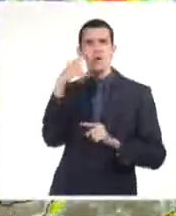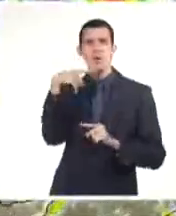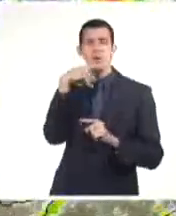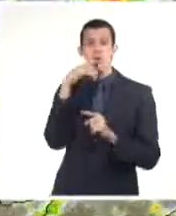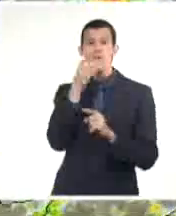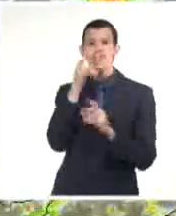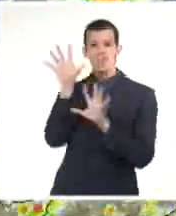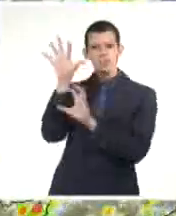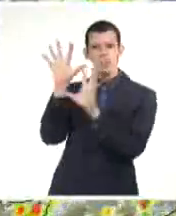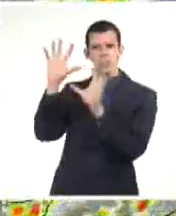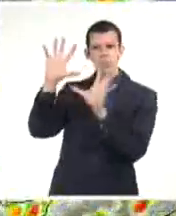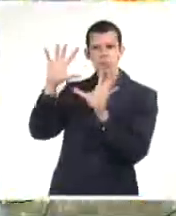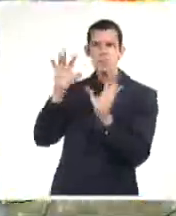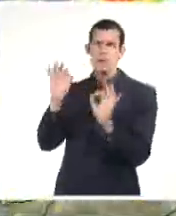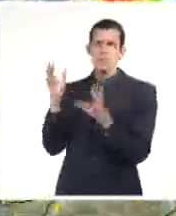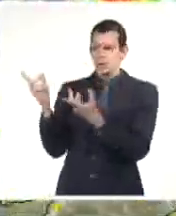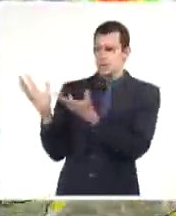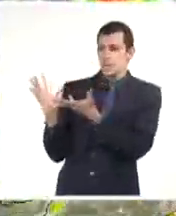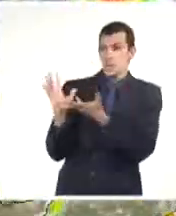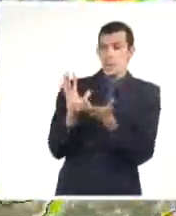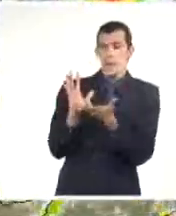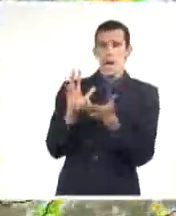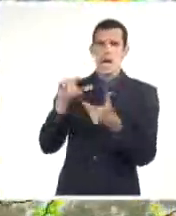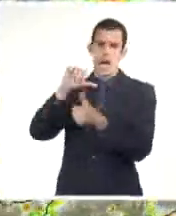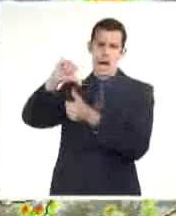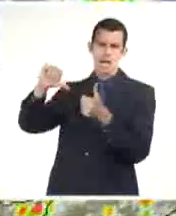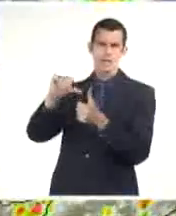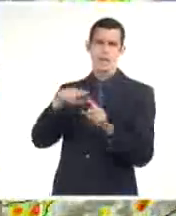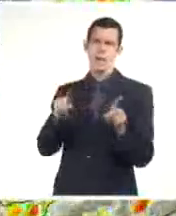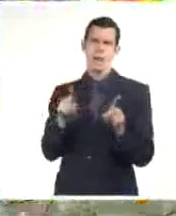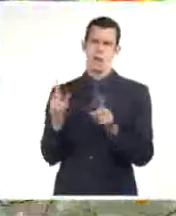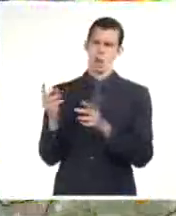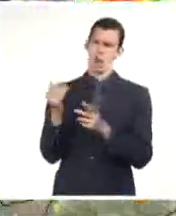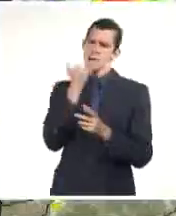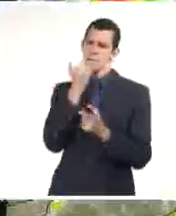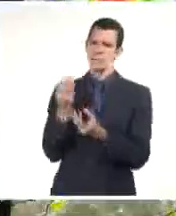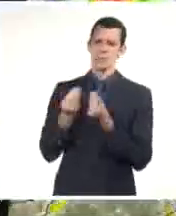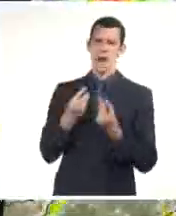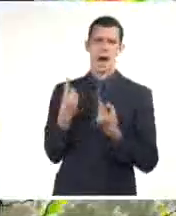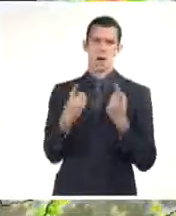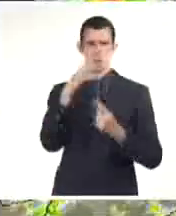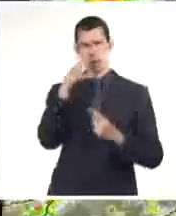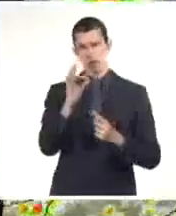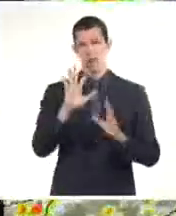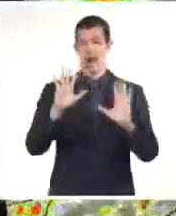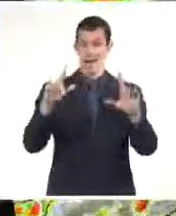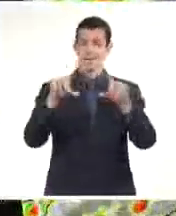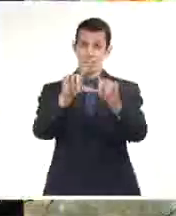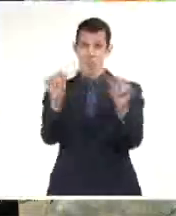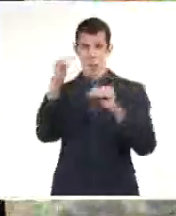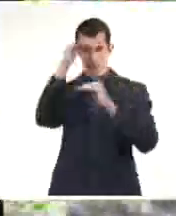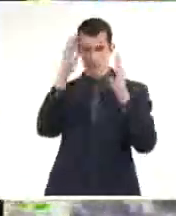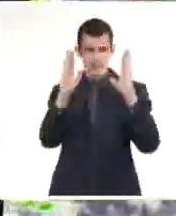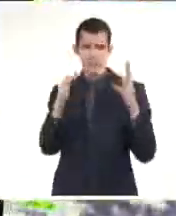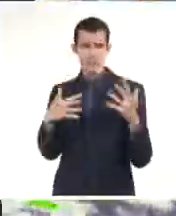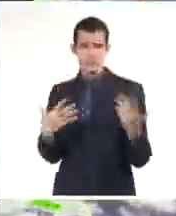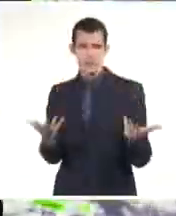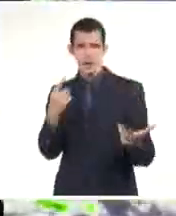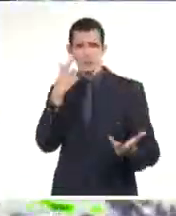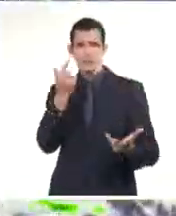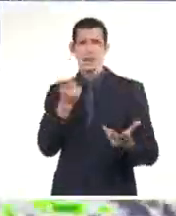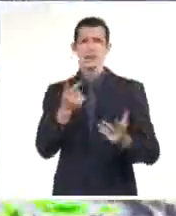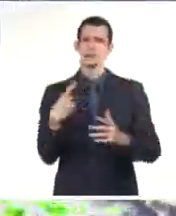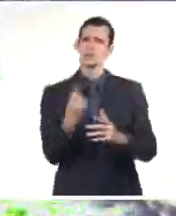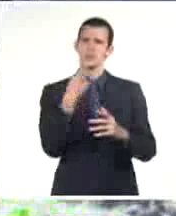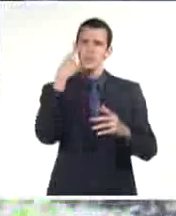Caribe Oriental, pero sin posibilidades de desarrollo por el momento. Y acá en Cuba lo que tenemos es una baja superior, que la